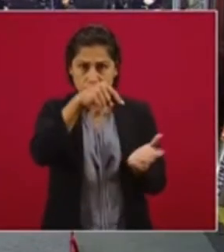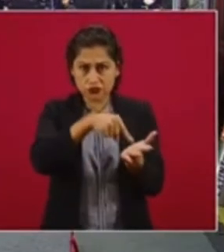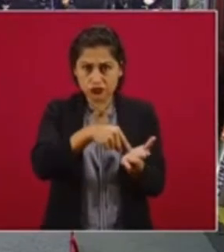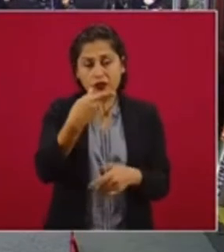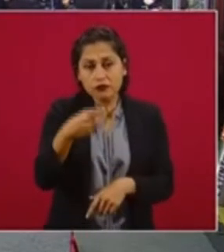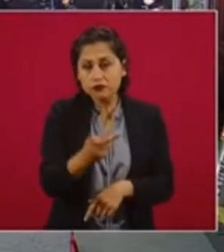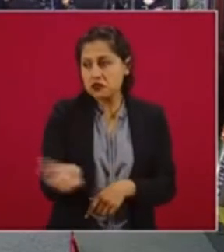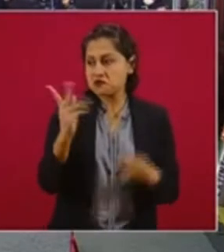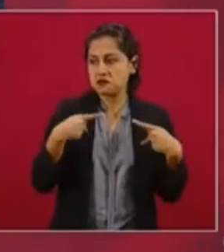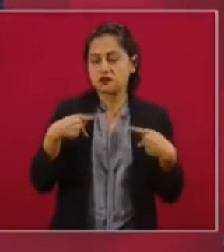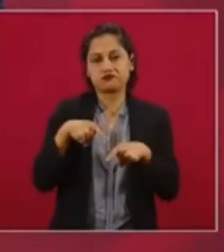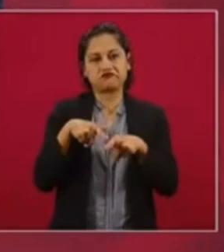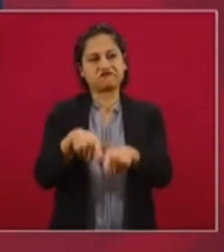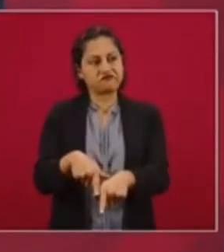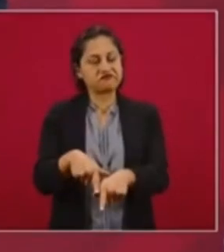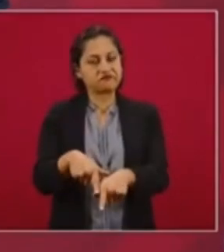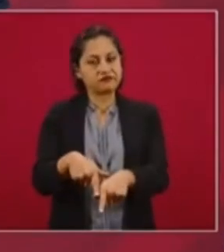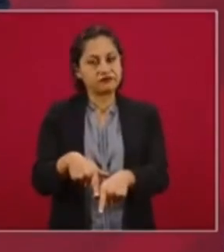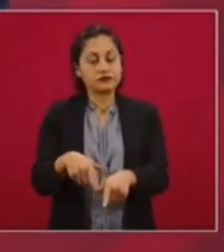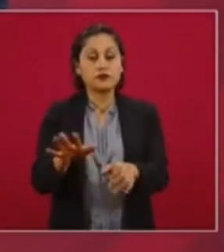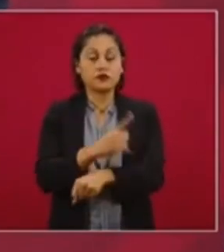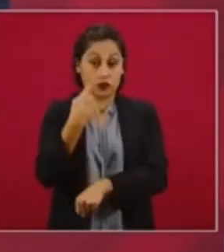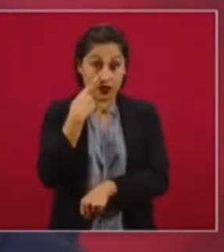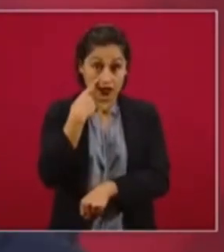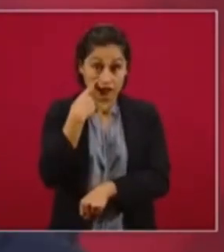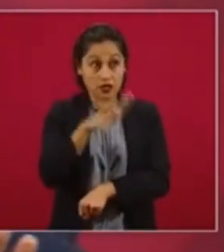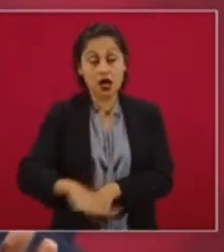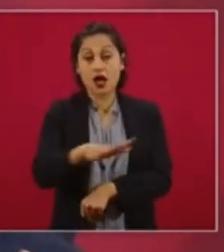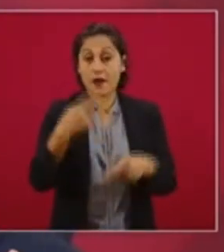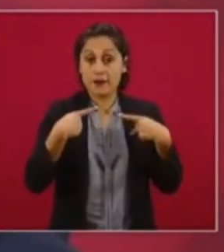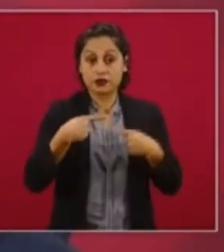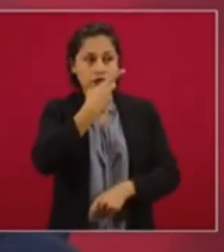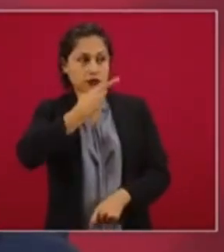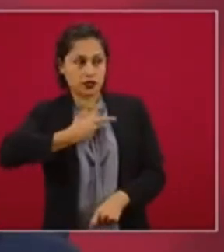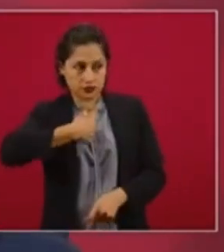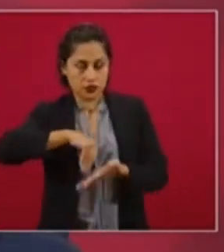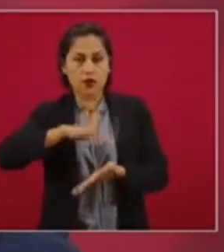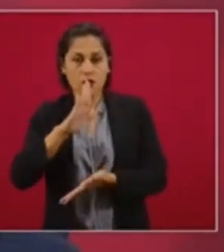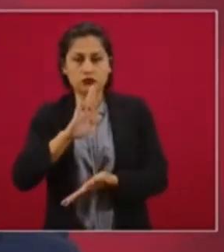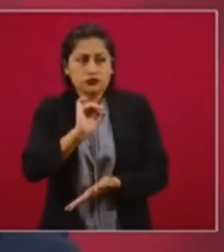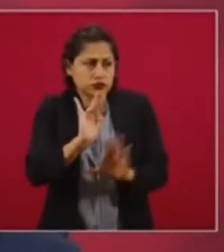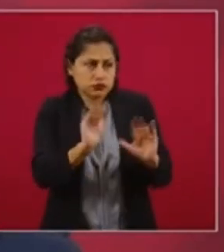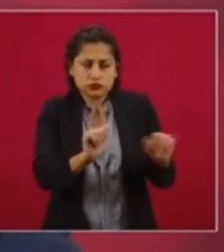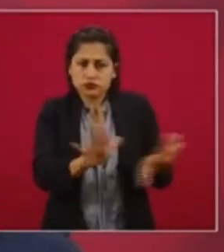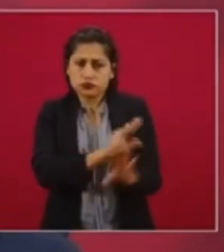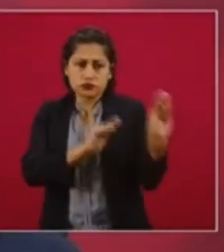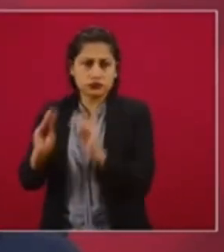para que si el pueblo dice que yo me vaya pues adiós, a Palenque, Chacos